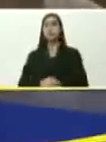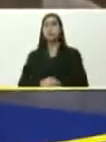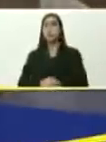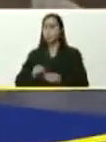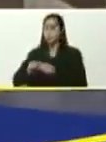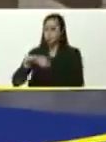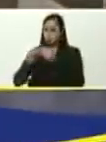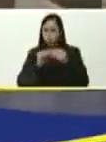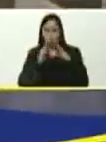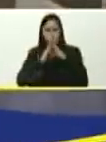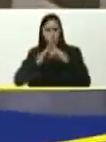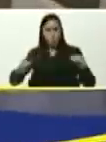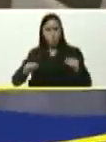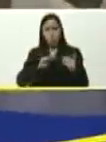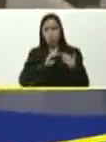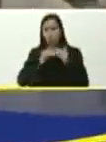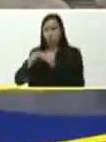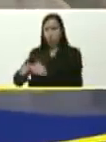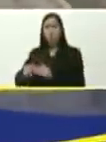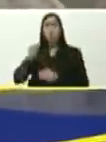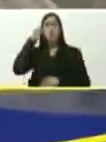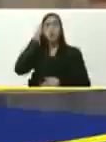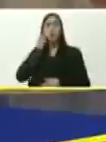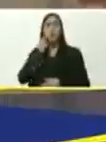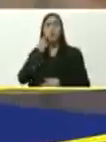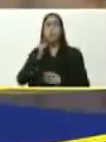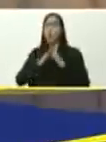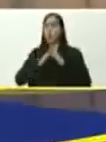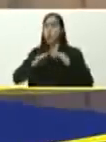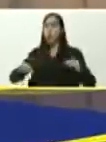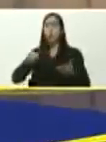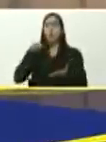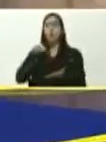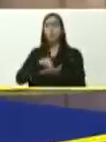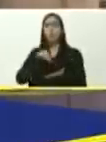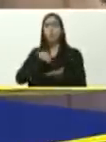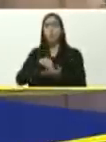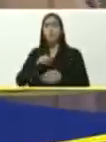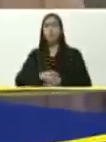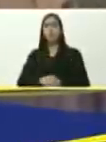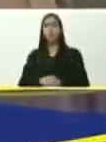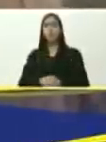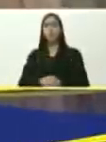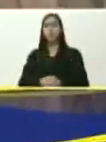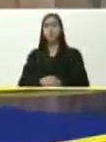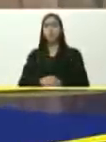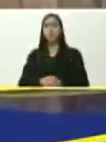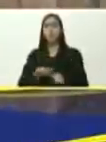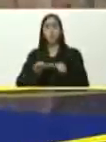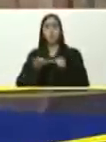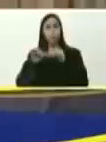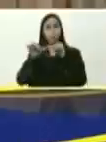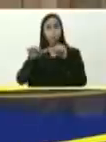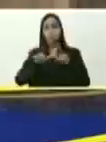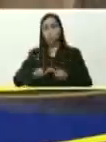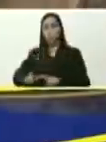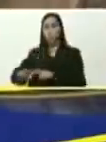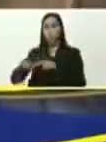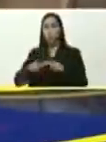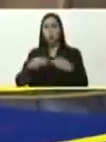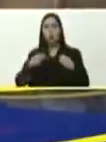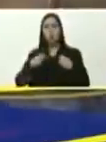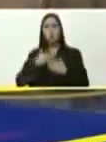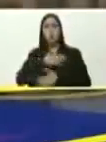recuperando, todas las comunidades, del municipio Sucre, todo el estado Miranda, lo vamos a ir recuperando, progresivamente, por espacios para la vida,